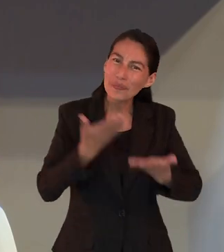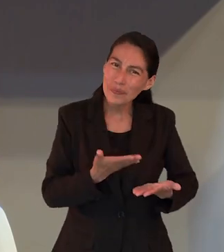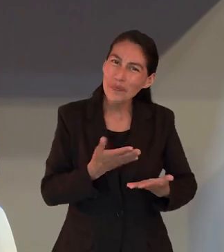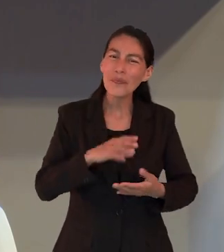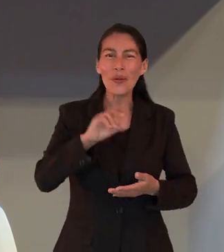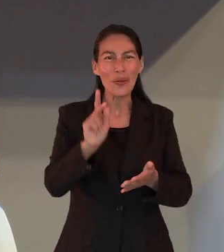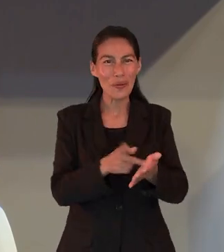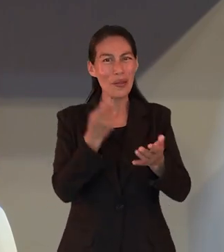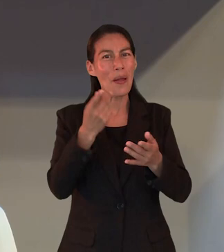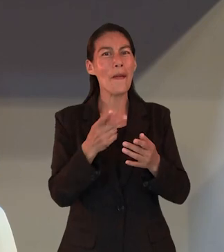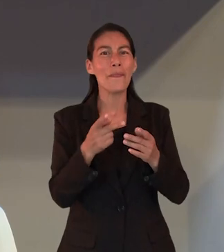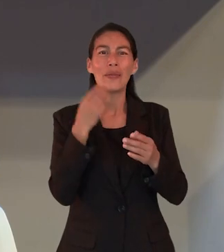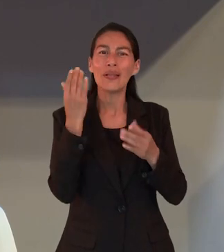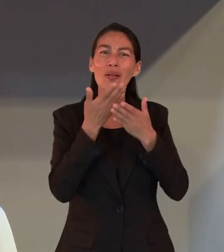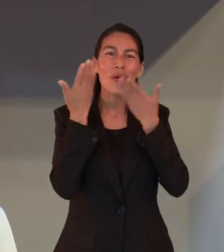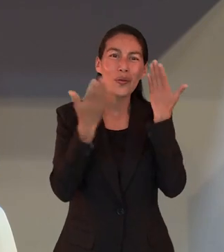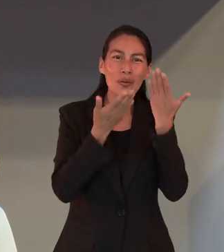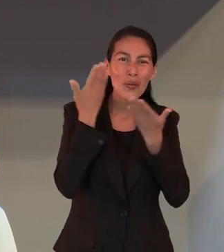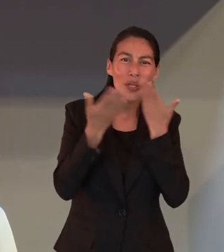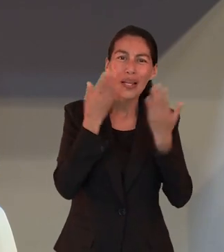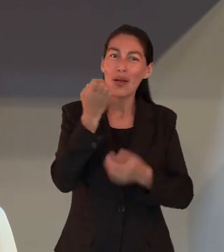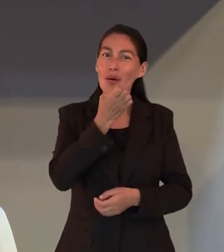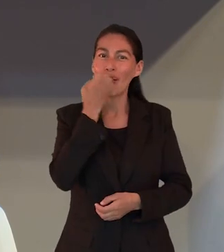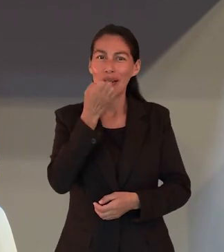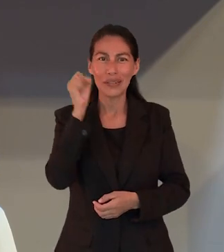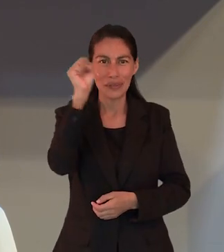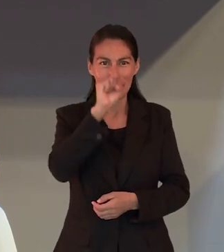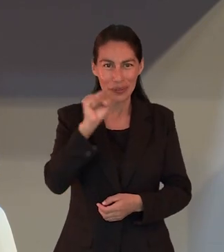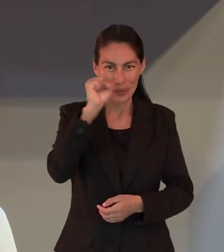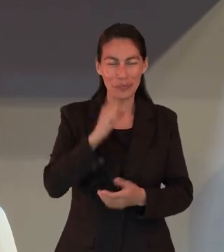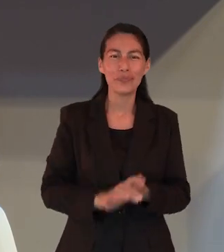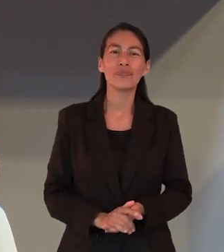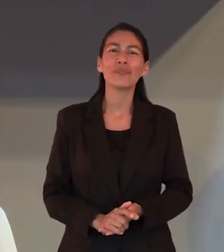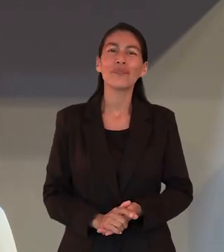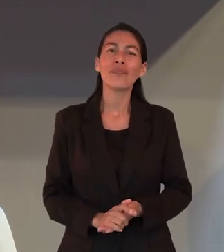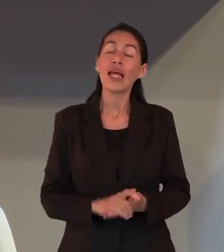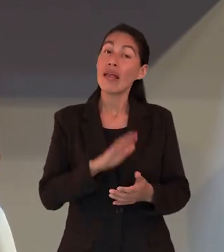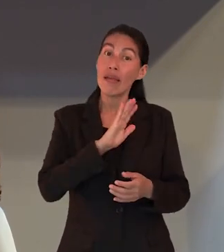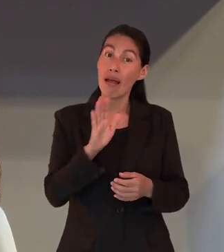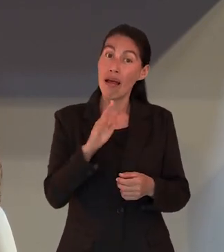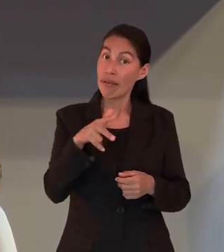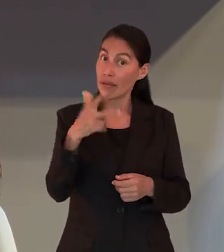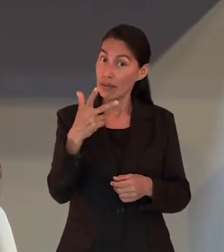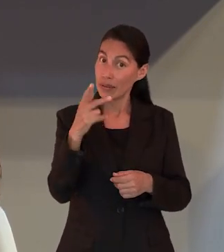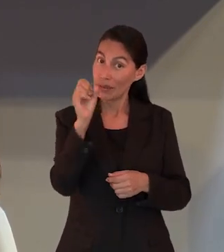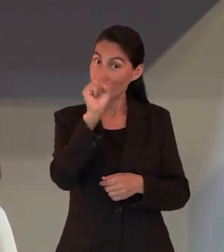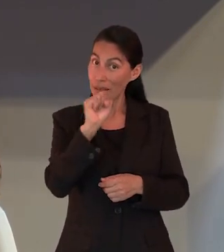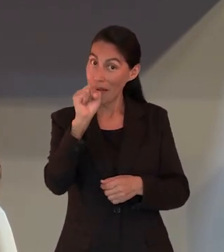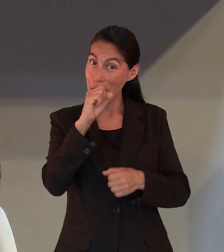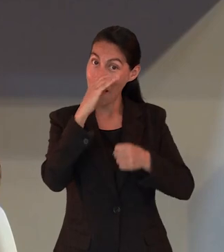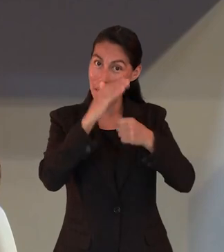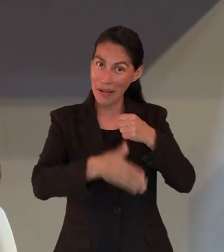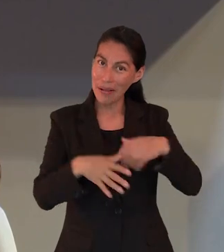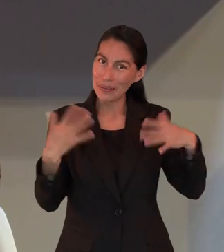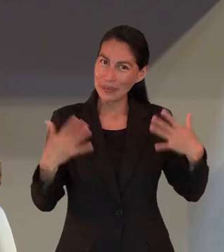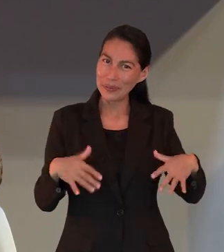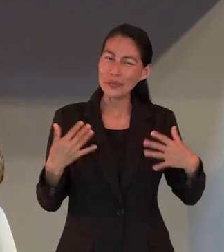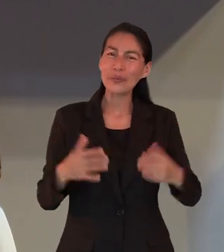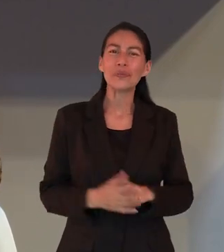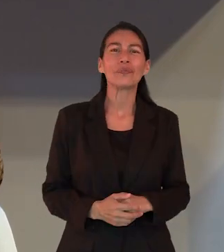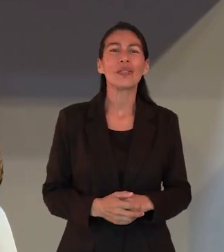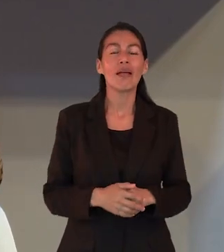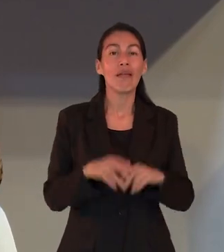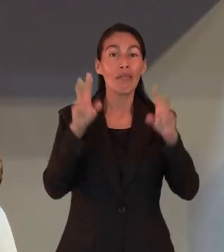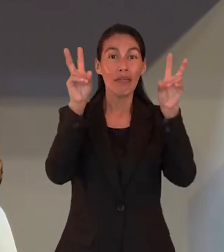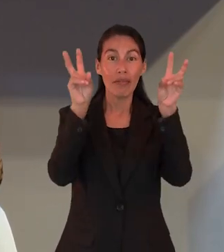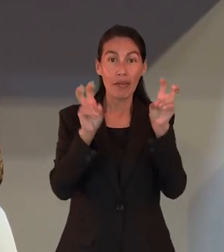Bienvenidos nuevamente al repaso de nuestra lección del Libro de Hebreos. Estamos llegando al final de este trimestre, y el título de la